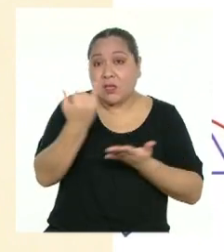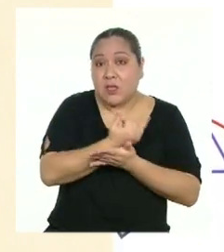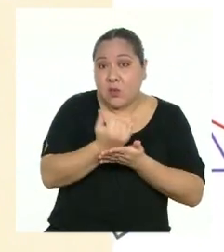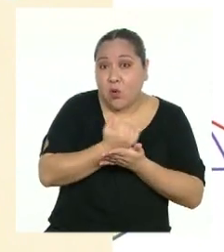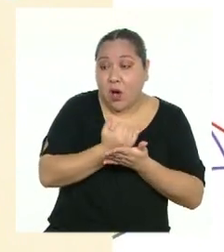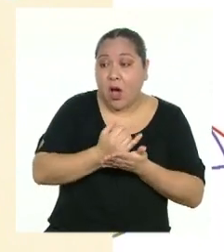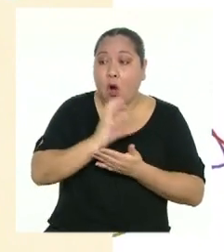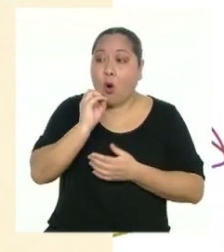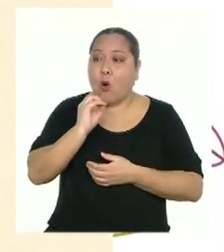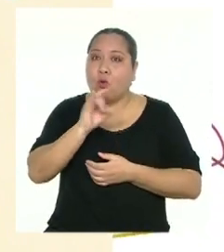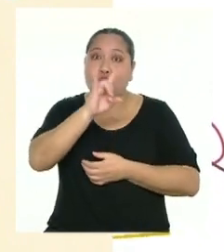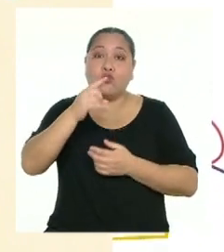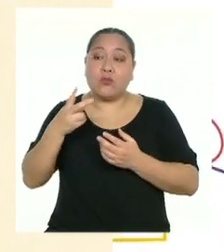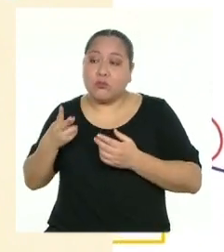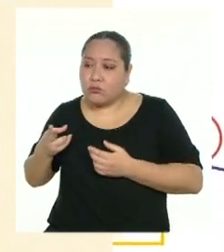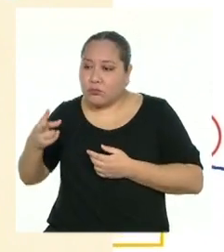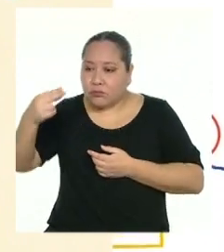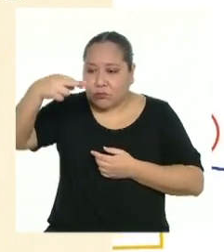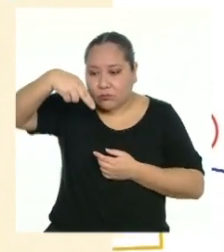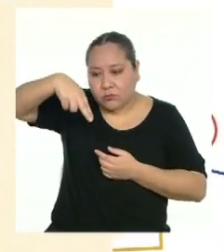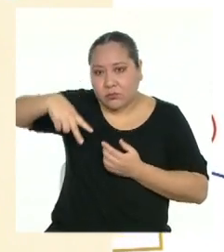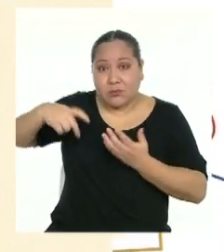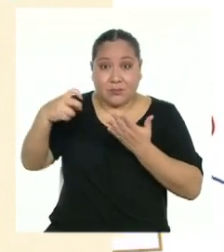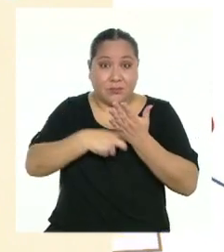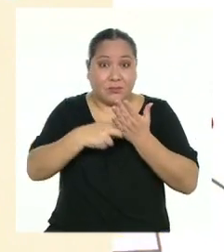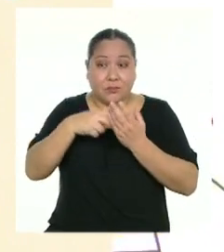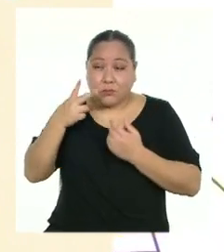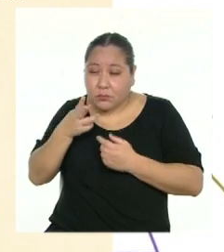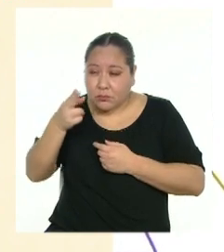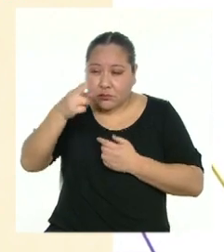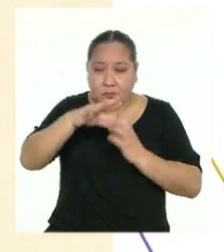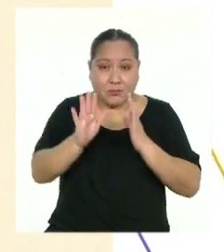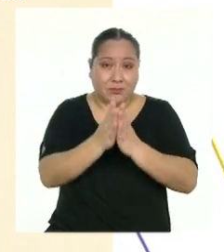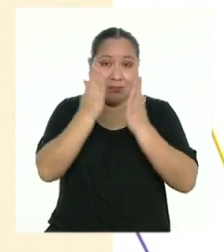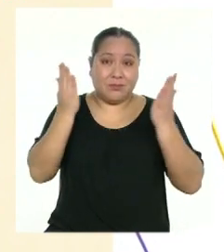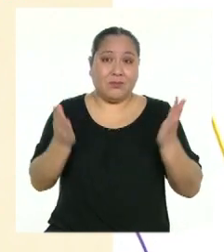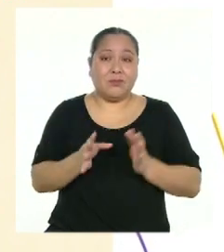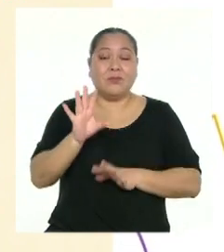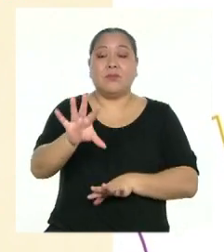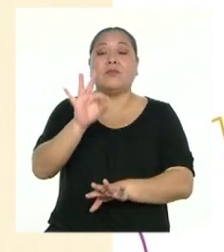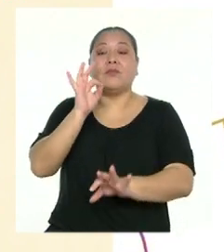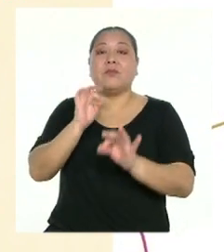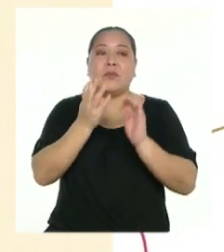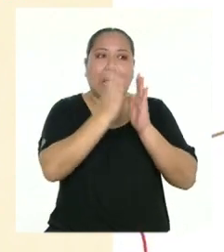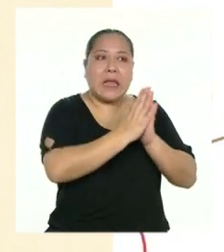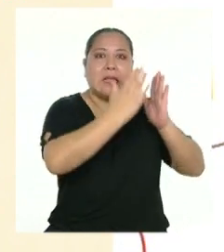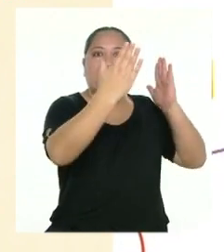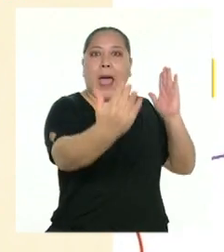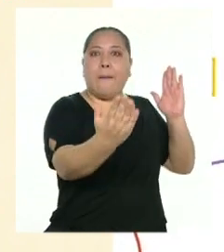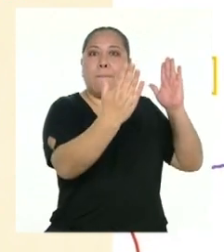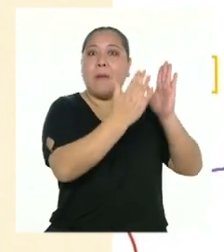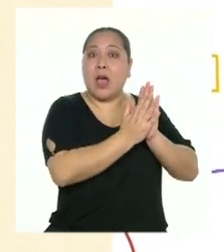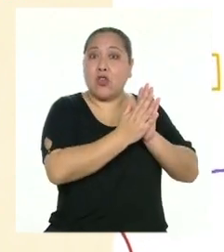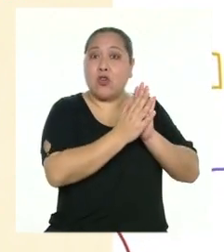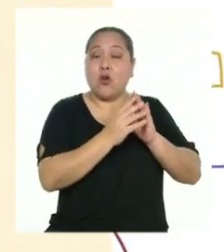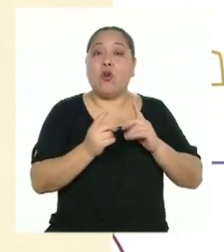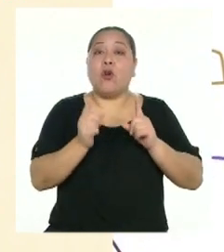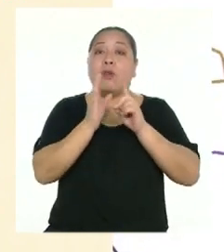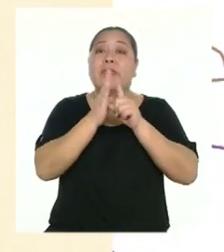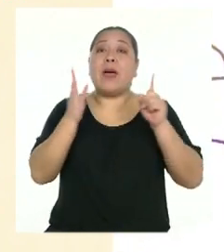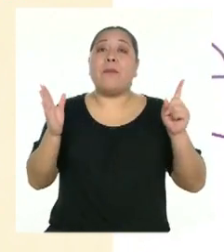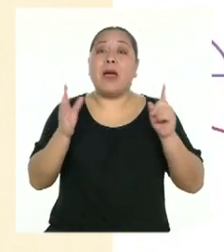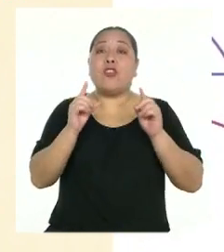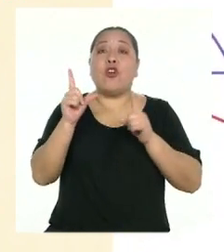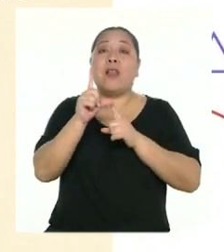o usar recortes de periódicos o revistas. Escoge el tamaño y tipo de letra a utilizar